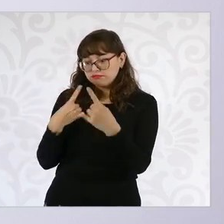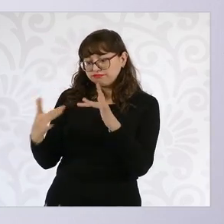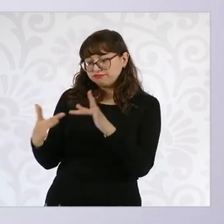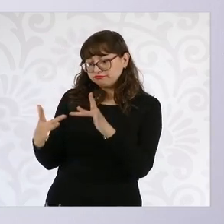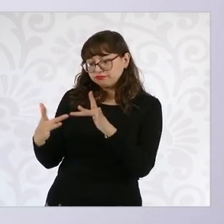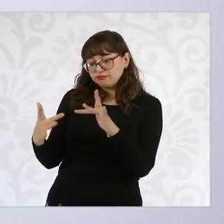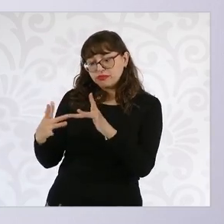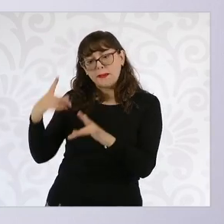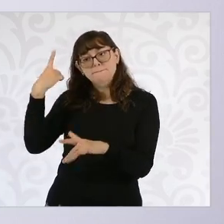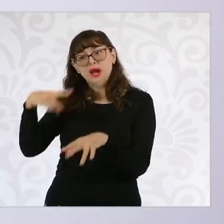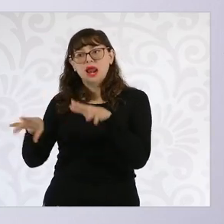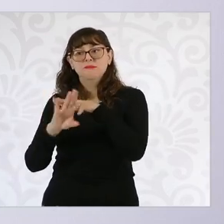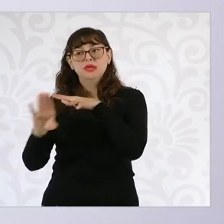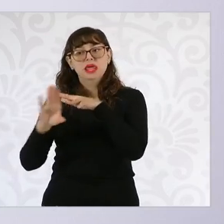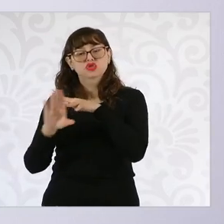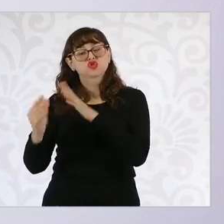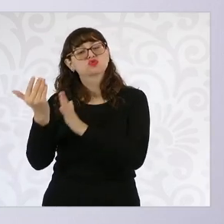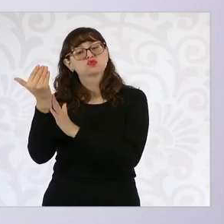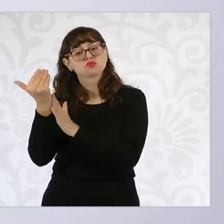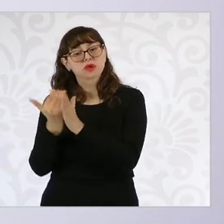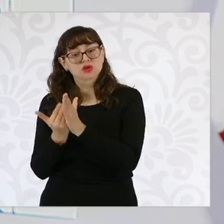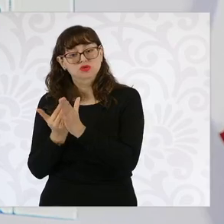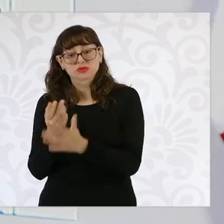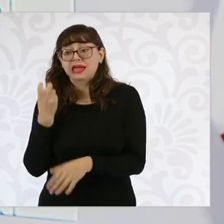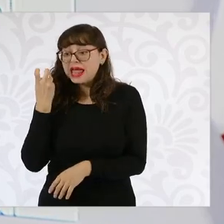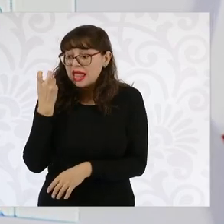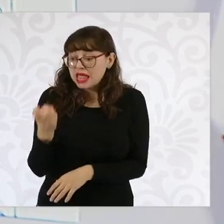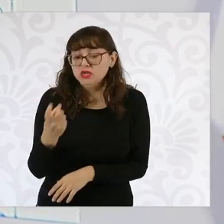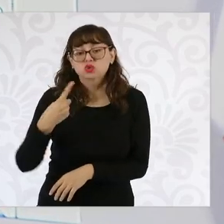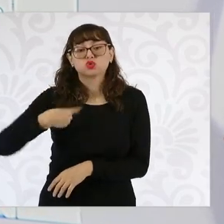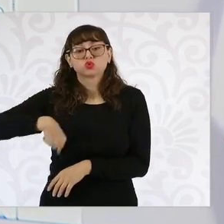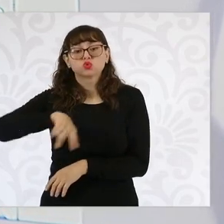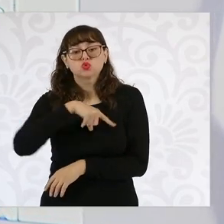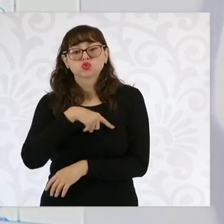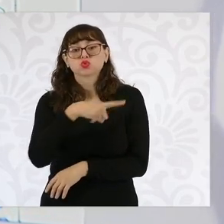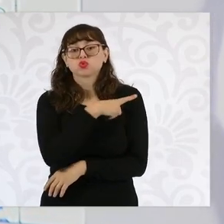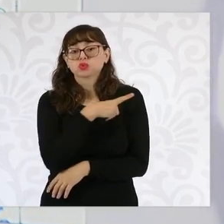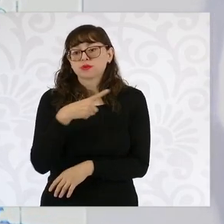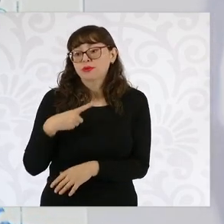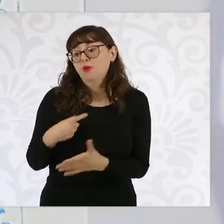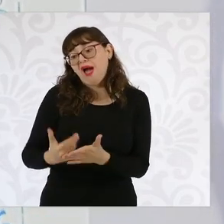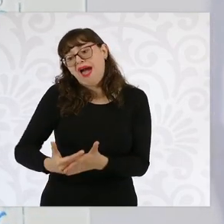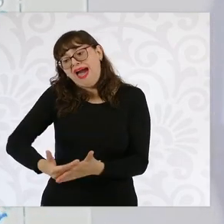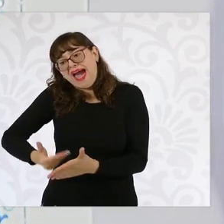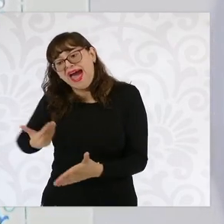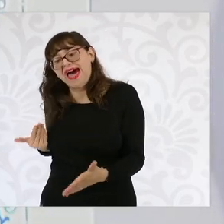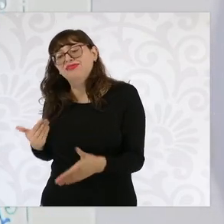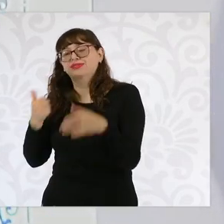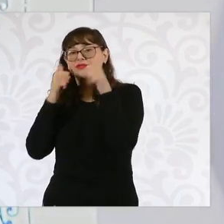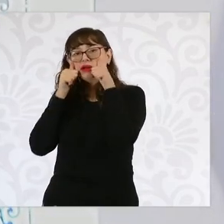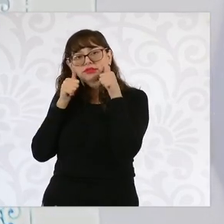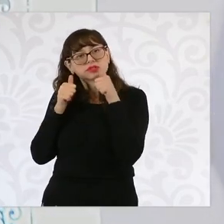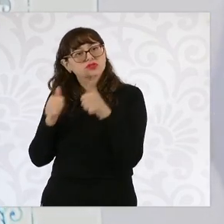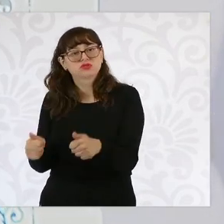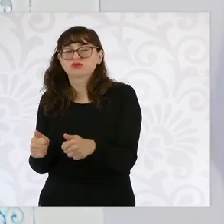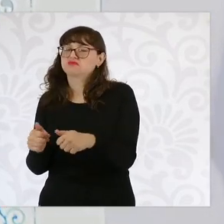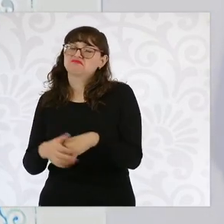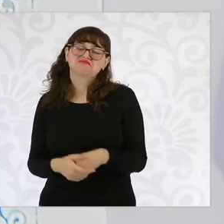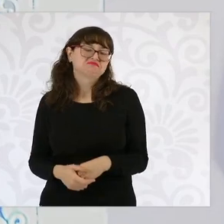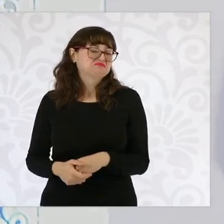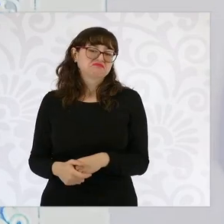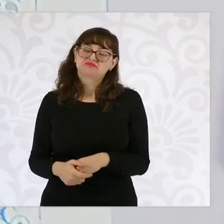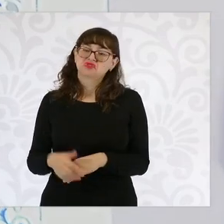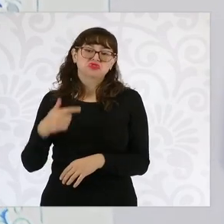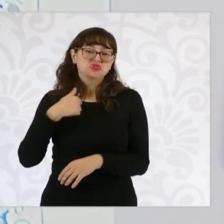insistiendo en el fondo, que es la atención a las causas, necesariamente. Por